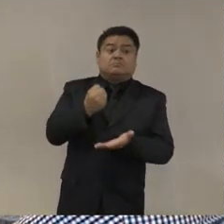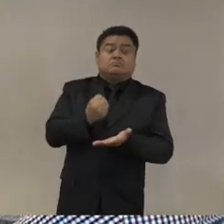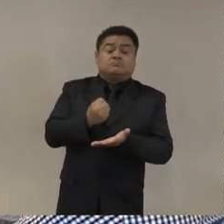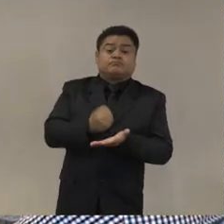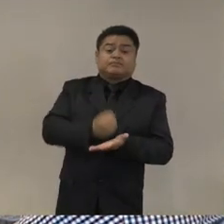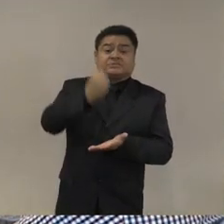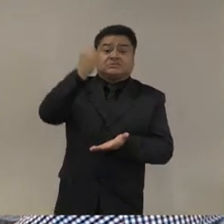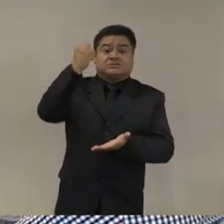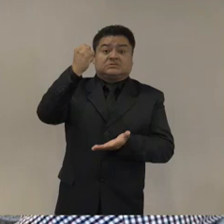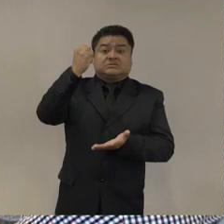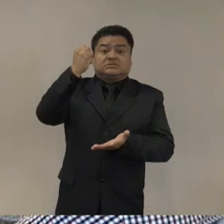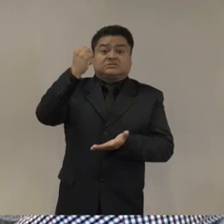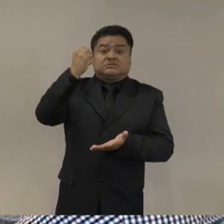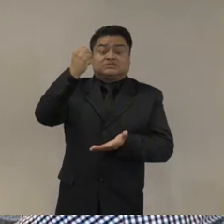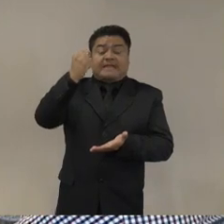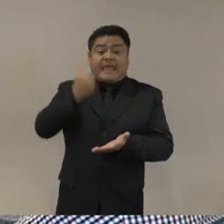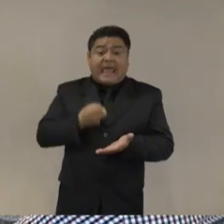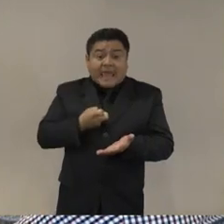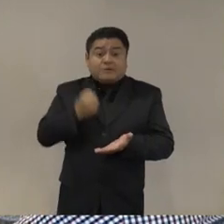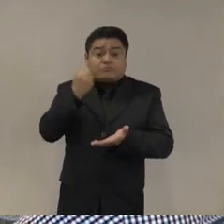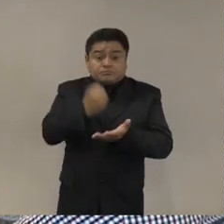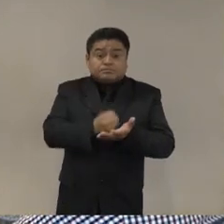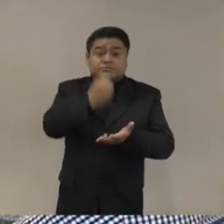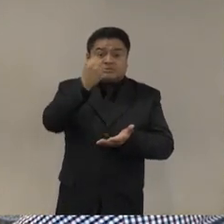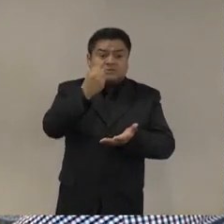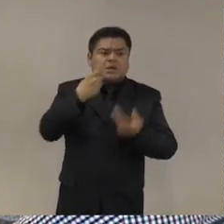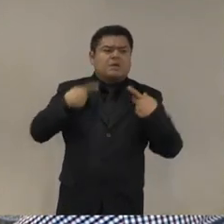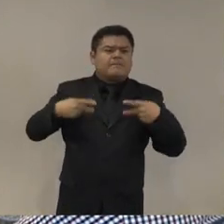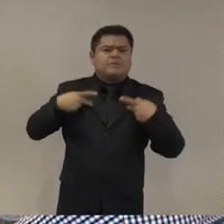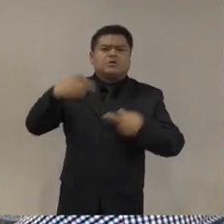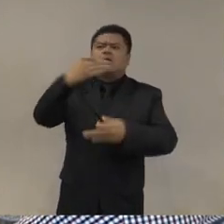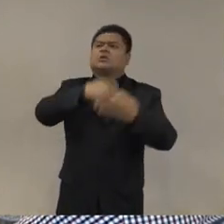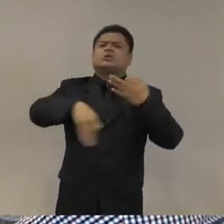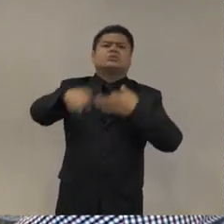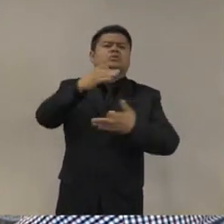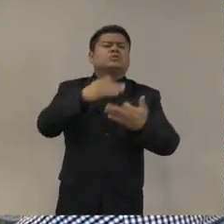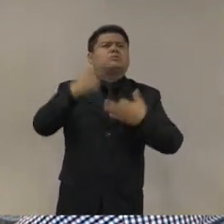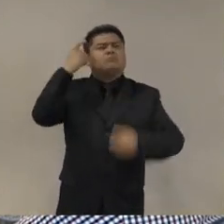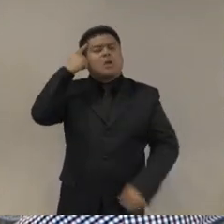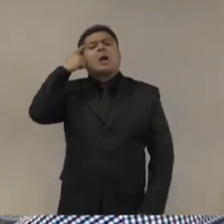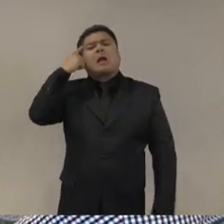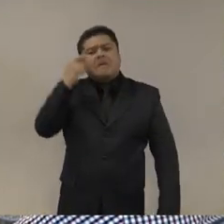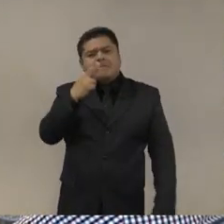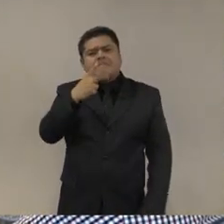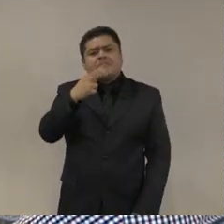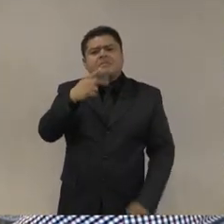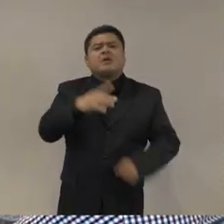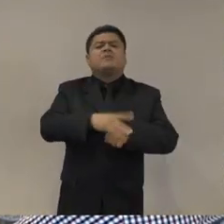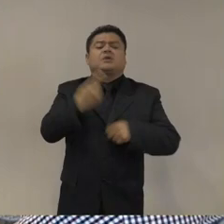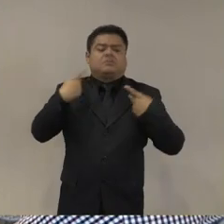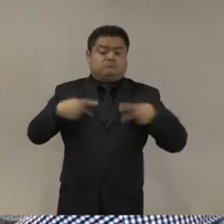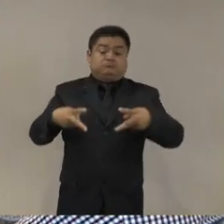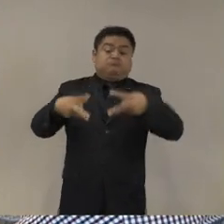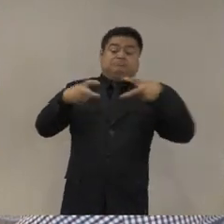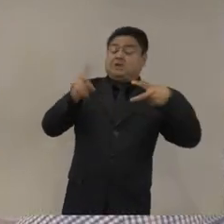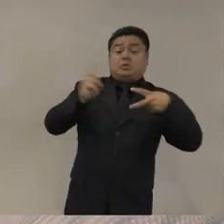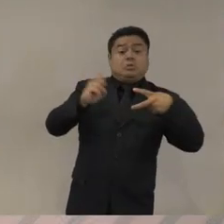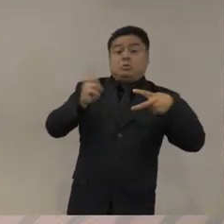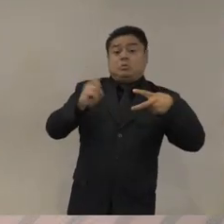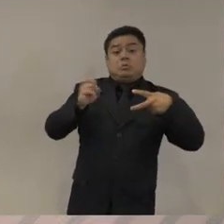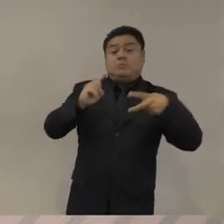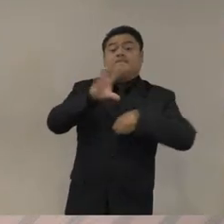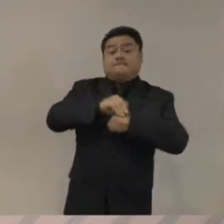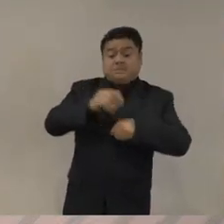mejoraba las condiciones de seguridad porque bajaban los robos eso leí